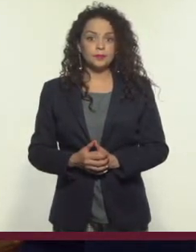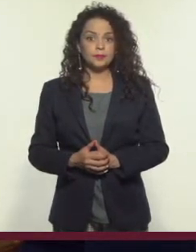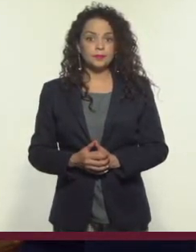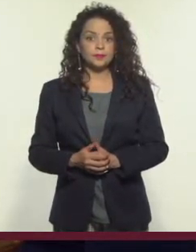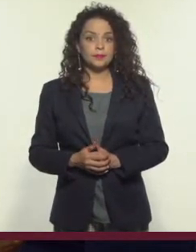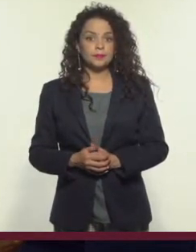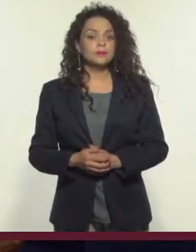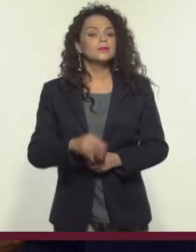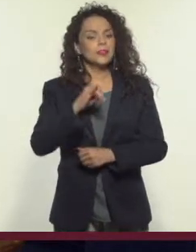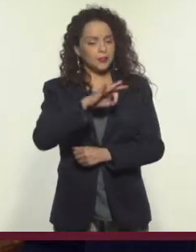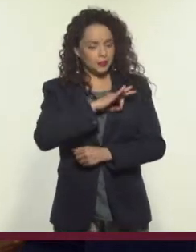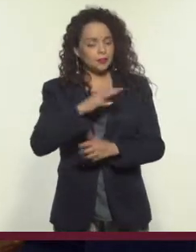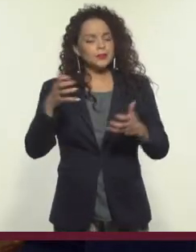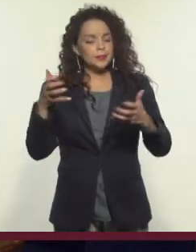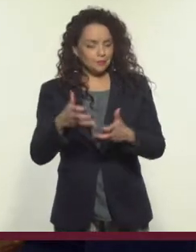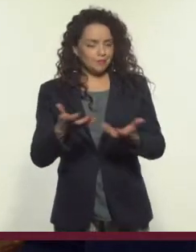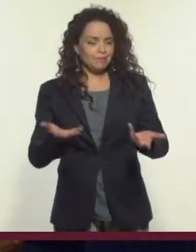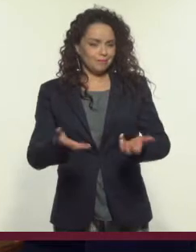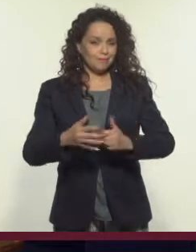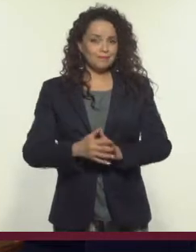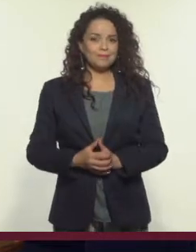Lo vas a lograr, hijita.